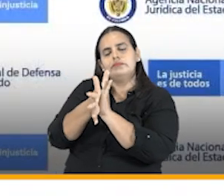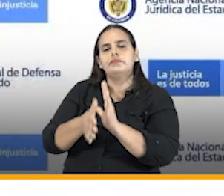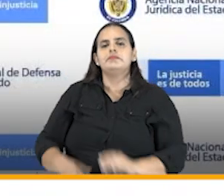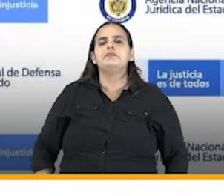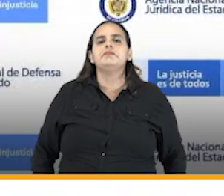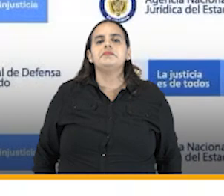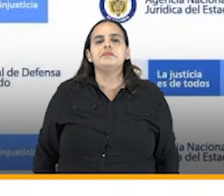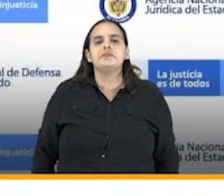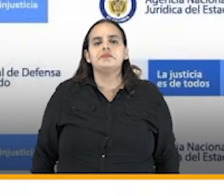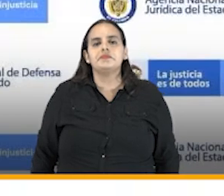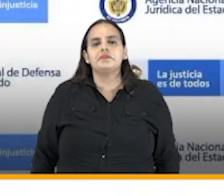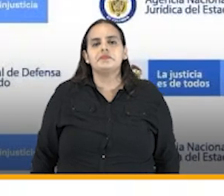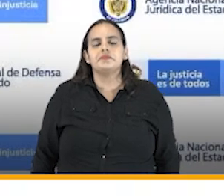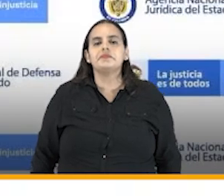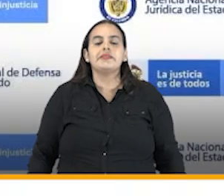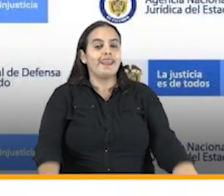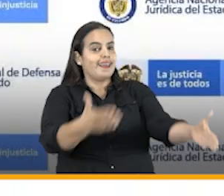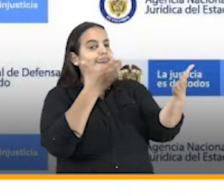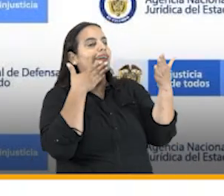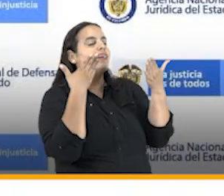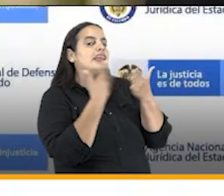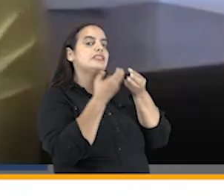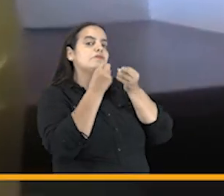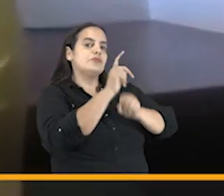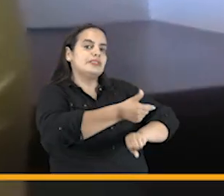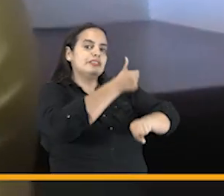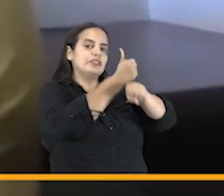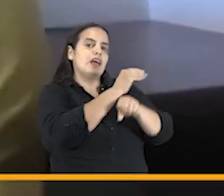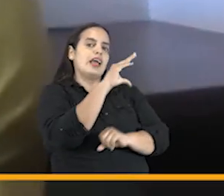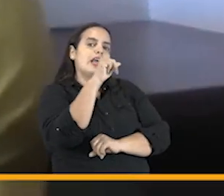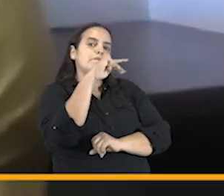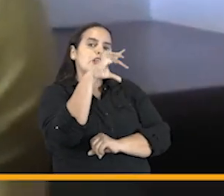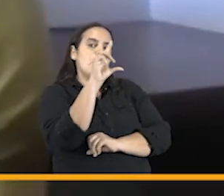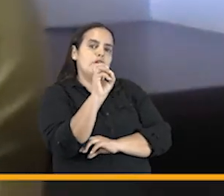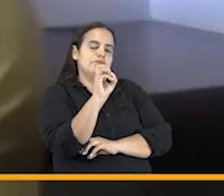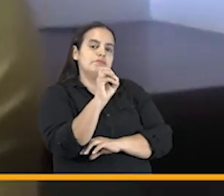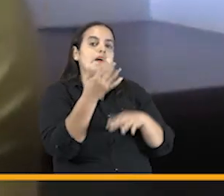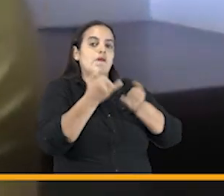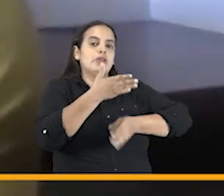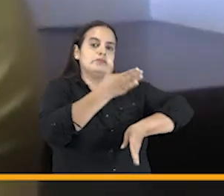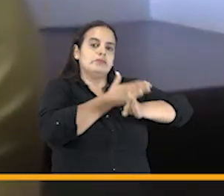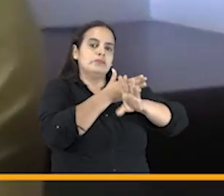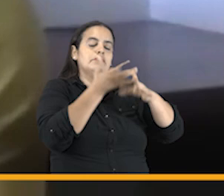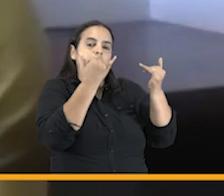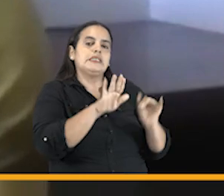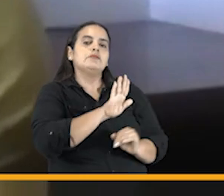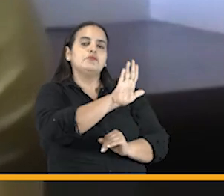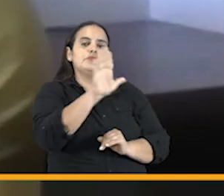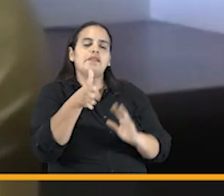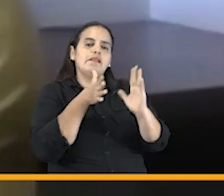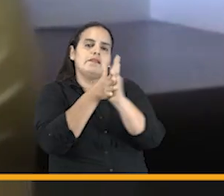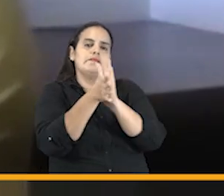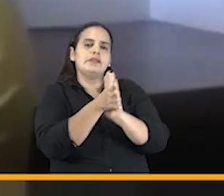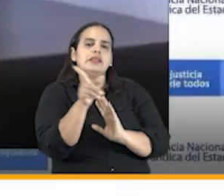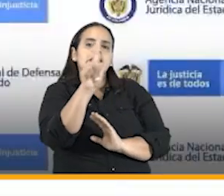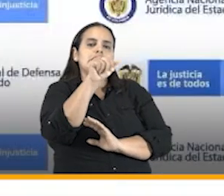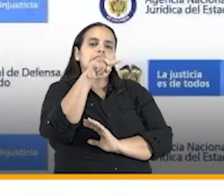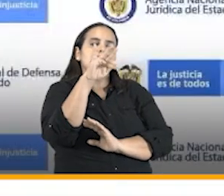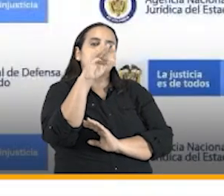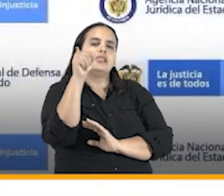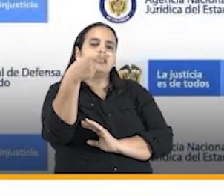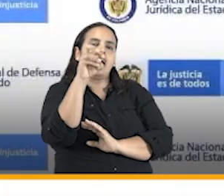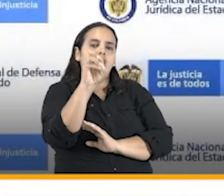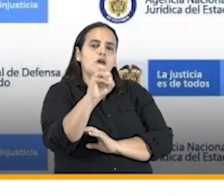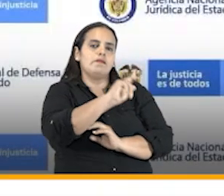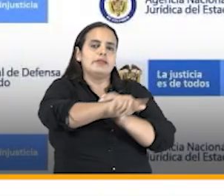muchas gracias director Camilo Gómez a continuación se dirigirá a ustedes Santiago Schlesinger asesor